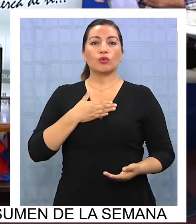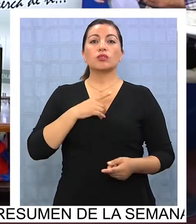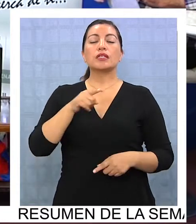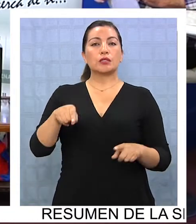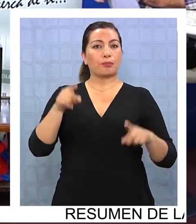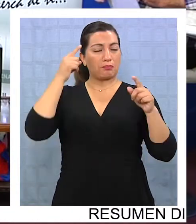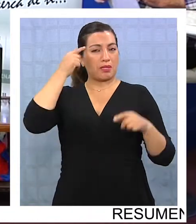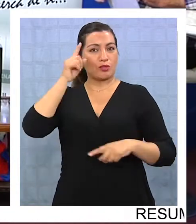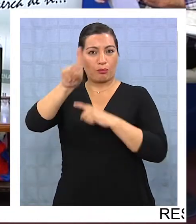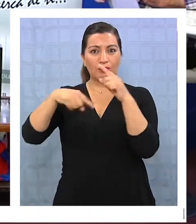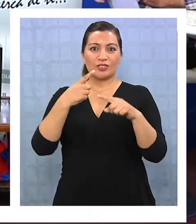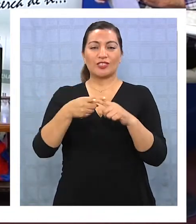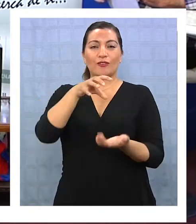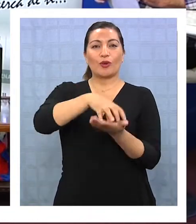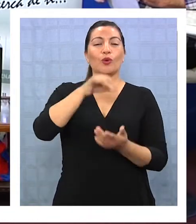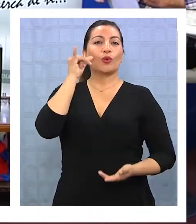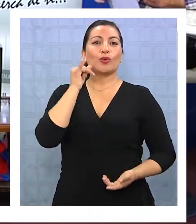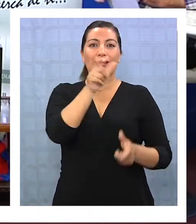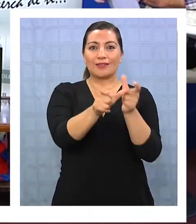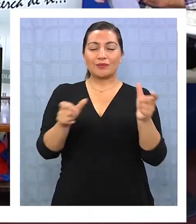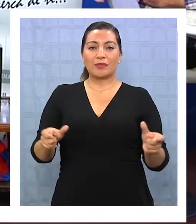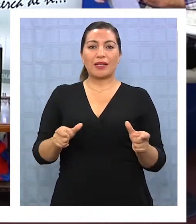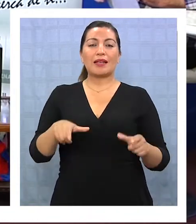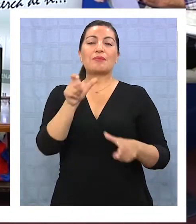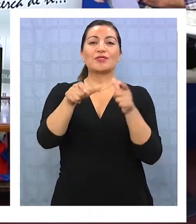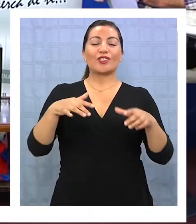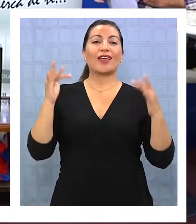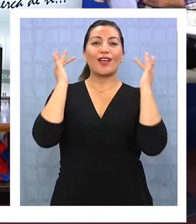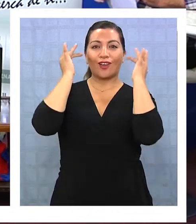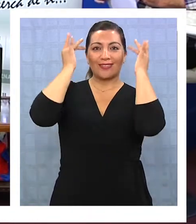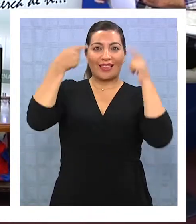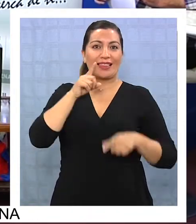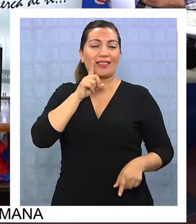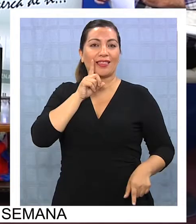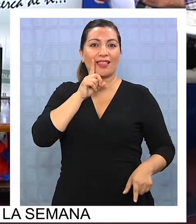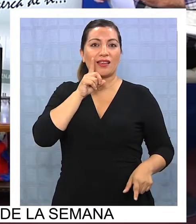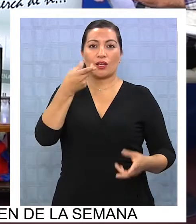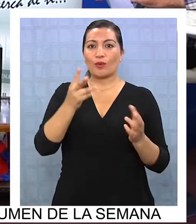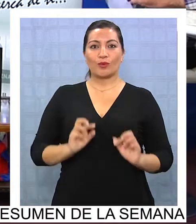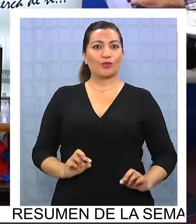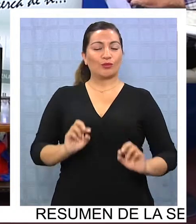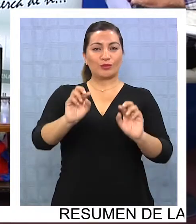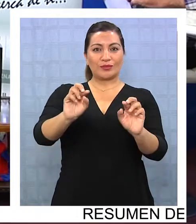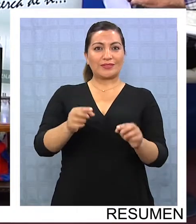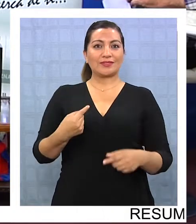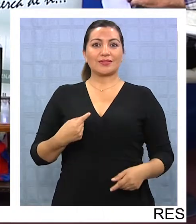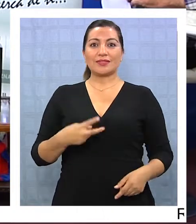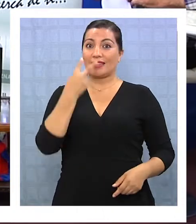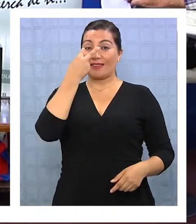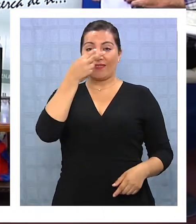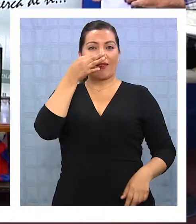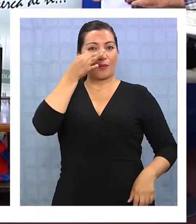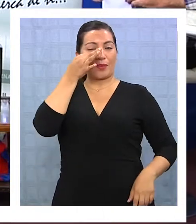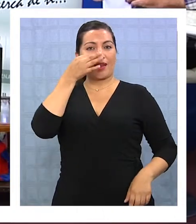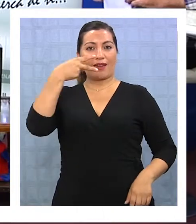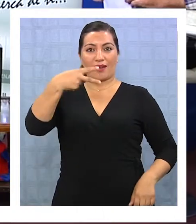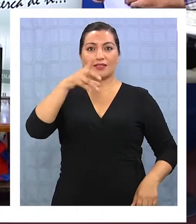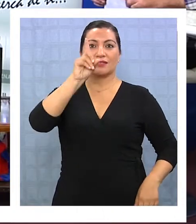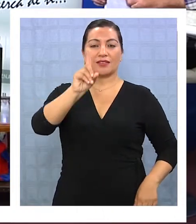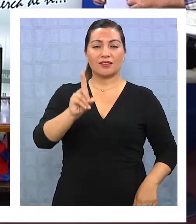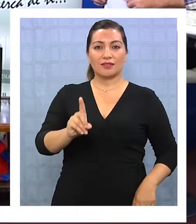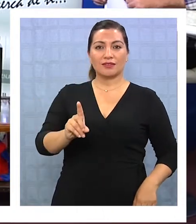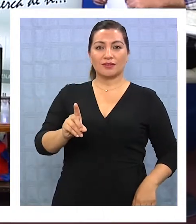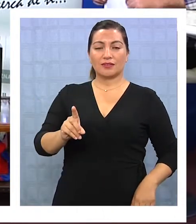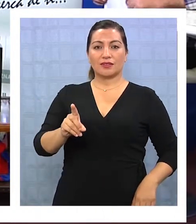va a ser muy positivo para la región, la gente va a estar muy contenta de poder tener esta alternativa, esta instancia también de poder verlo en HD